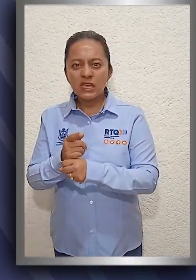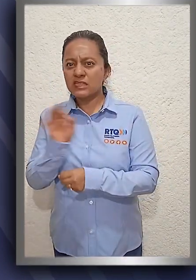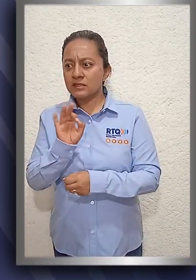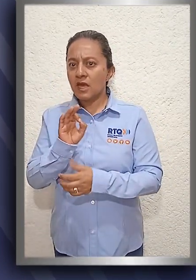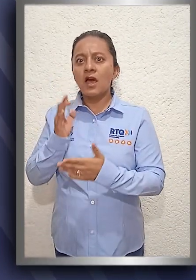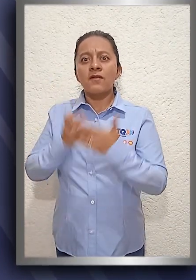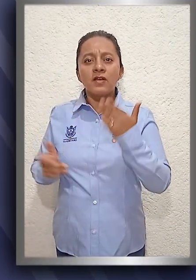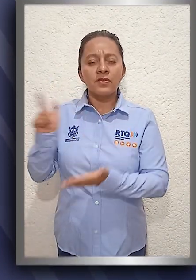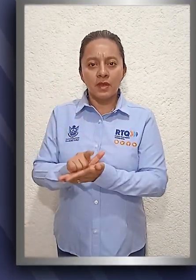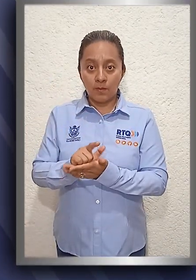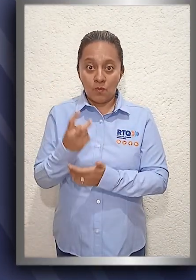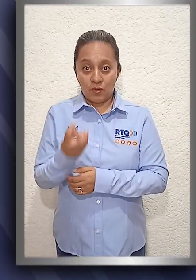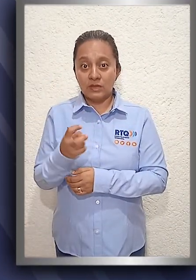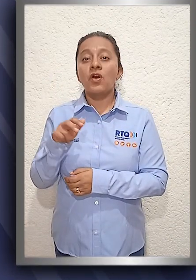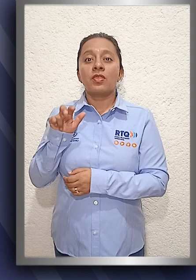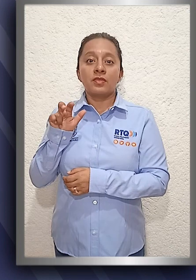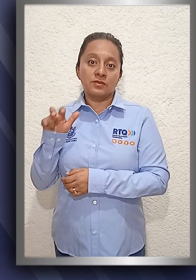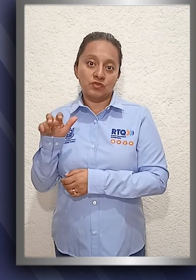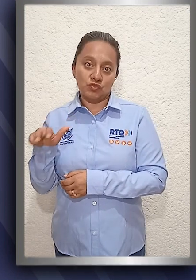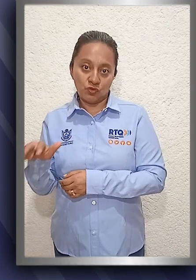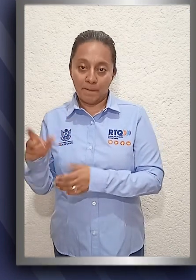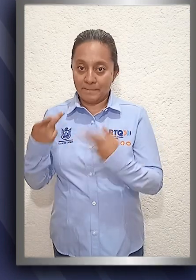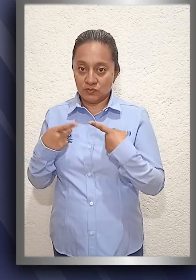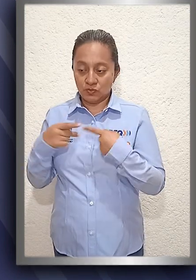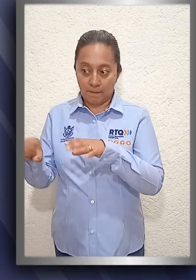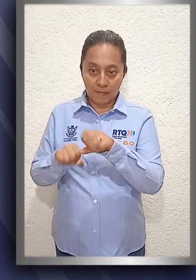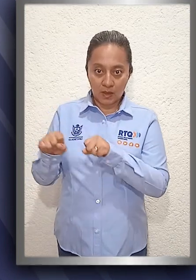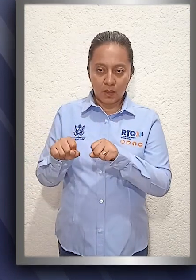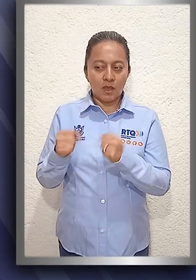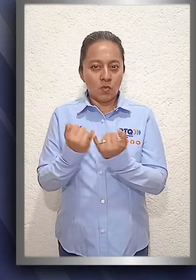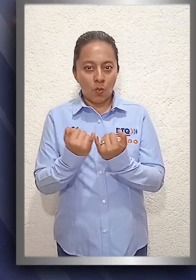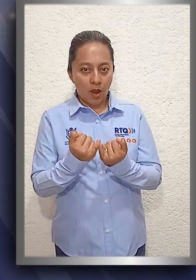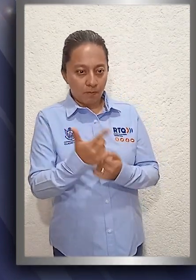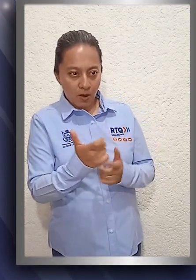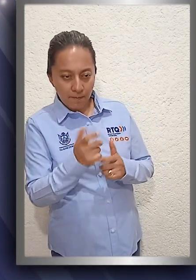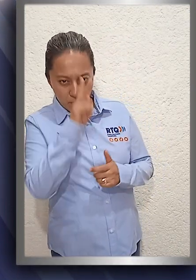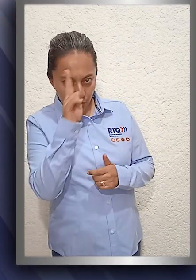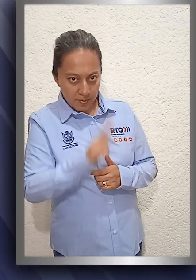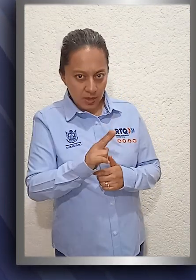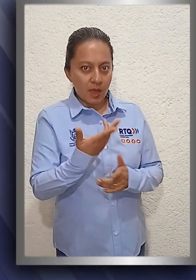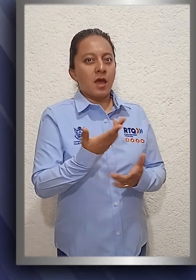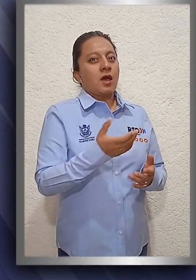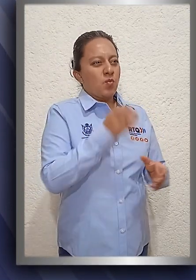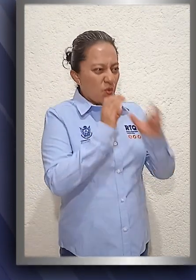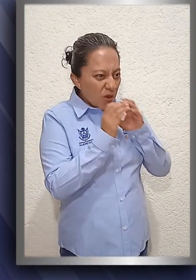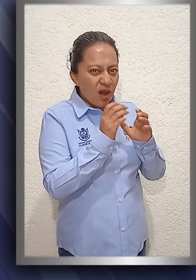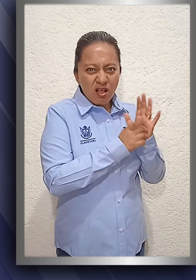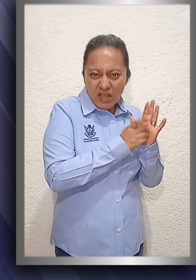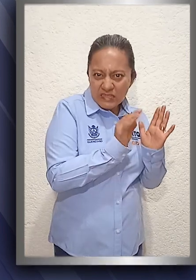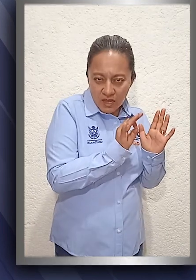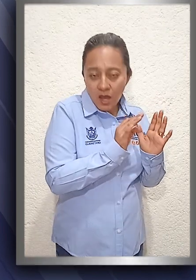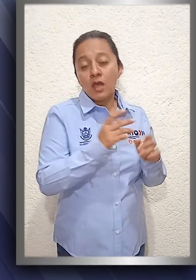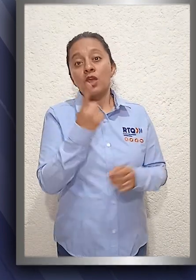inhibir delitos e incivilidades, lo que dio como resultado a 18 detenidos, así como el aseguramiento de armas prohibidas, sustancias